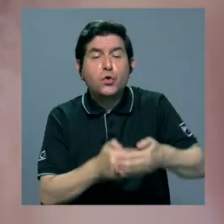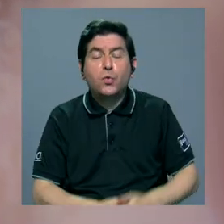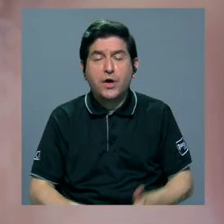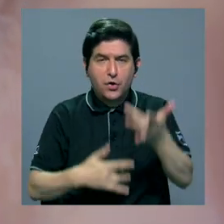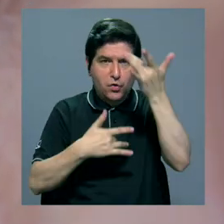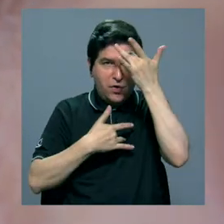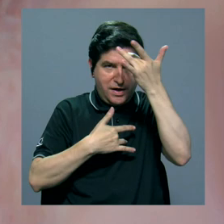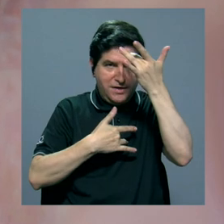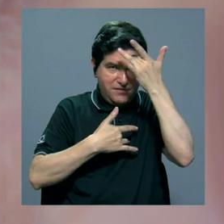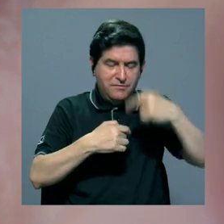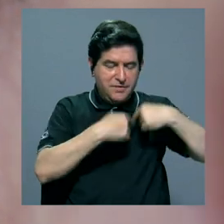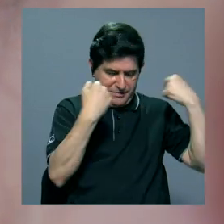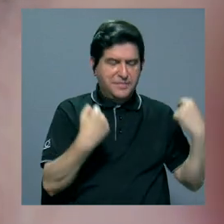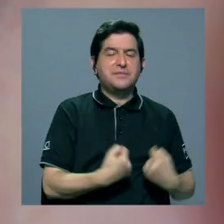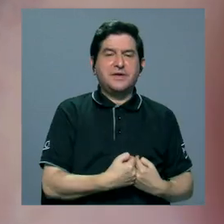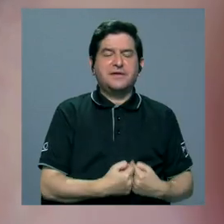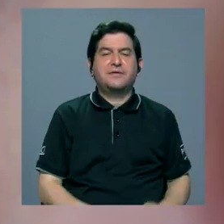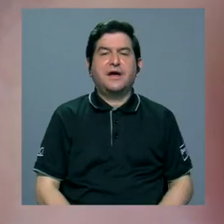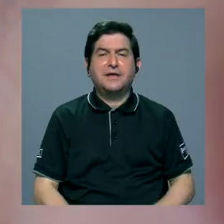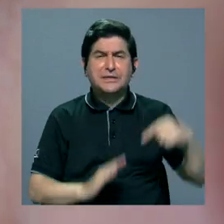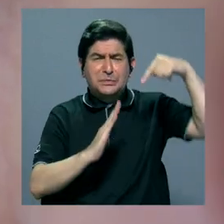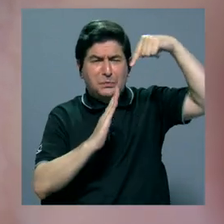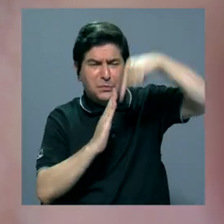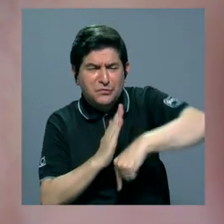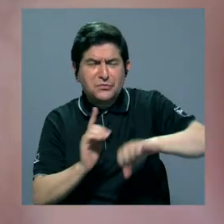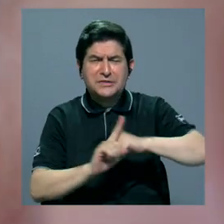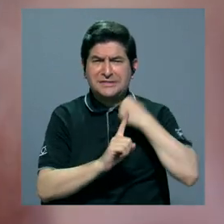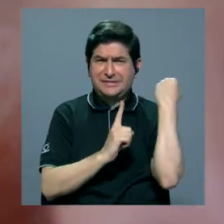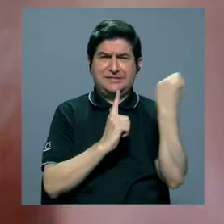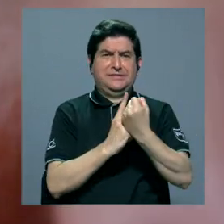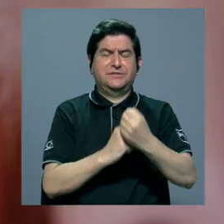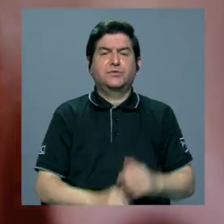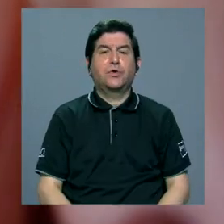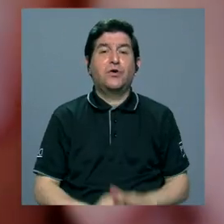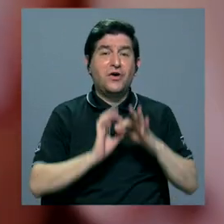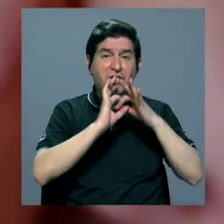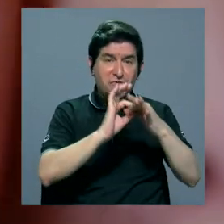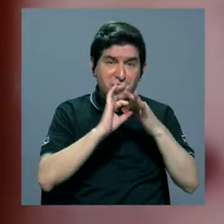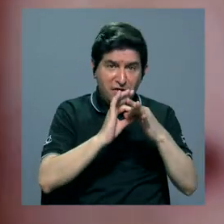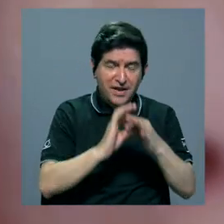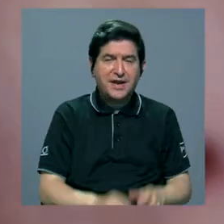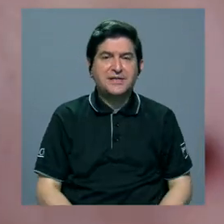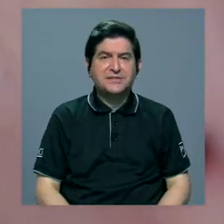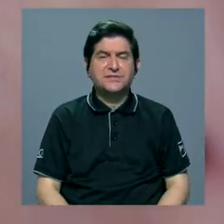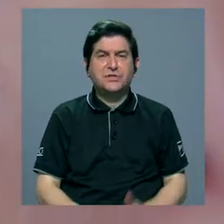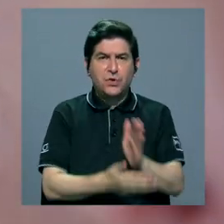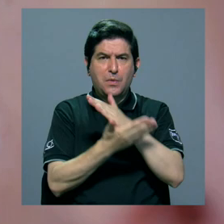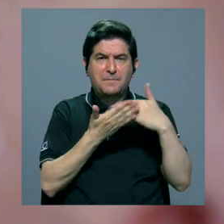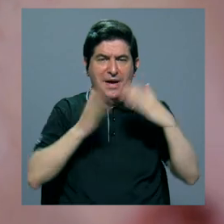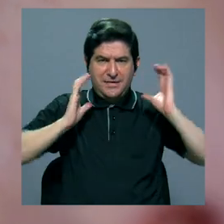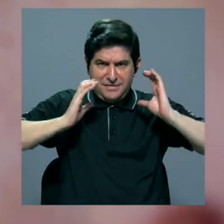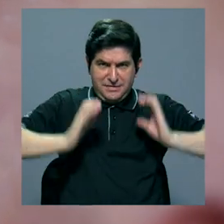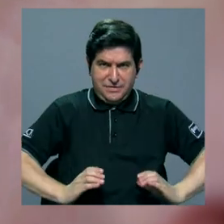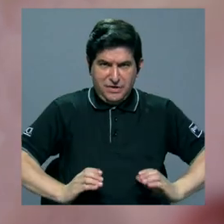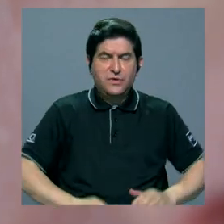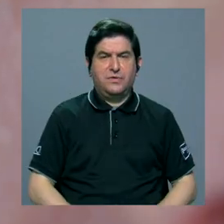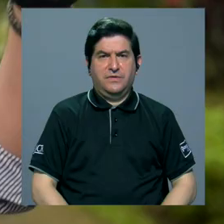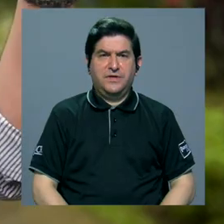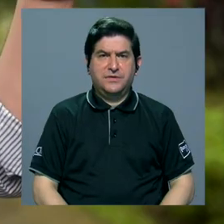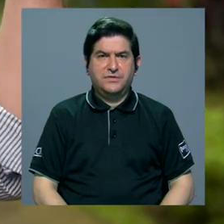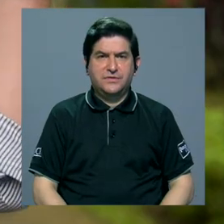patología cardiovascular, agravando esta condición. La relación entre los órganos y los sistemas de nuestro cuerpo se